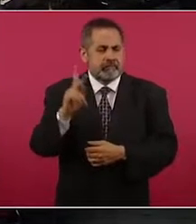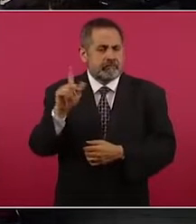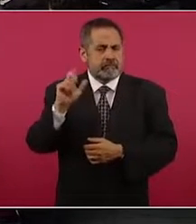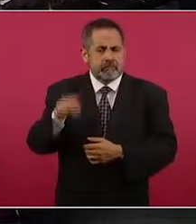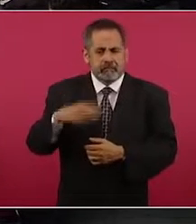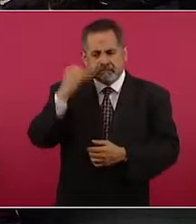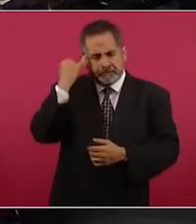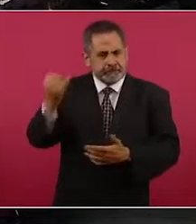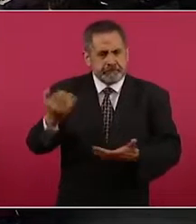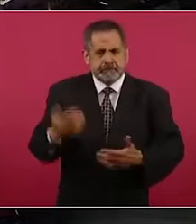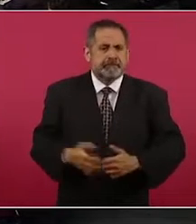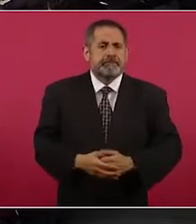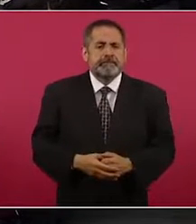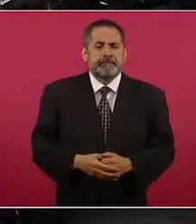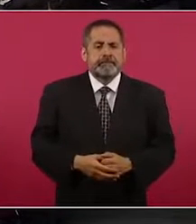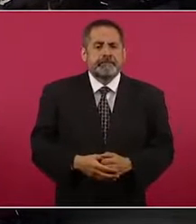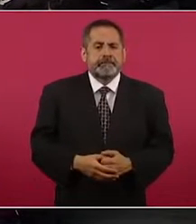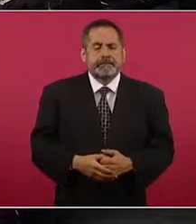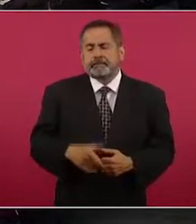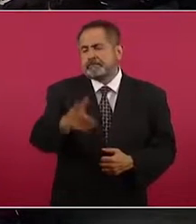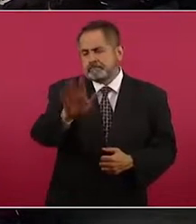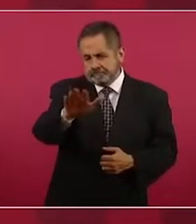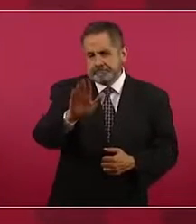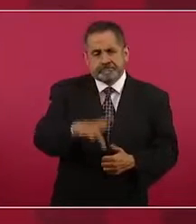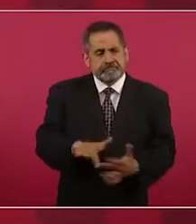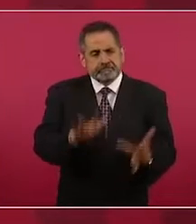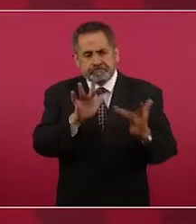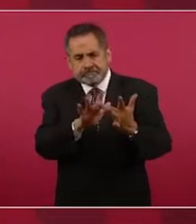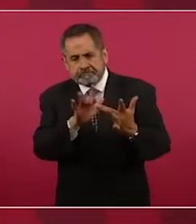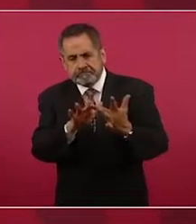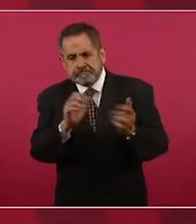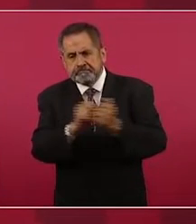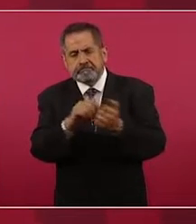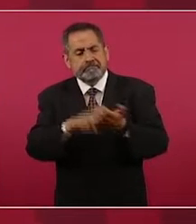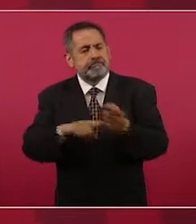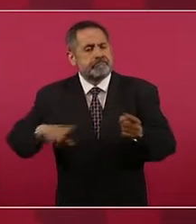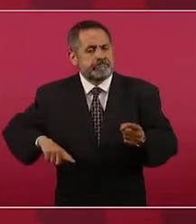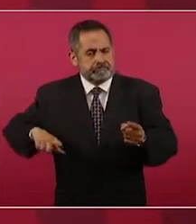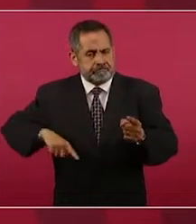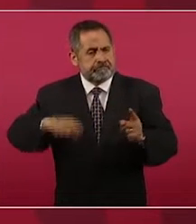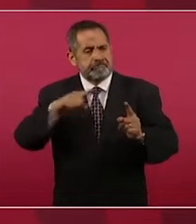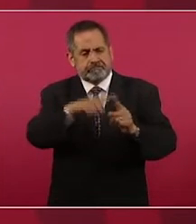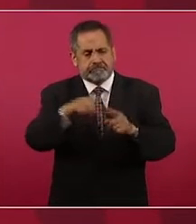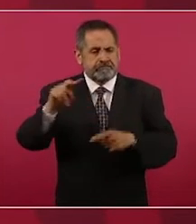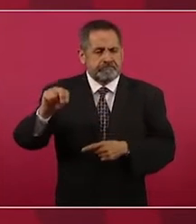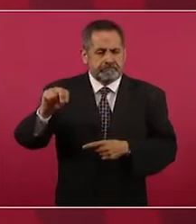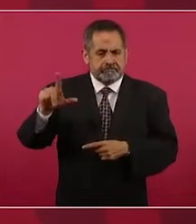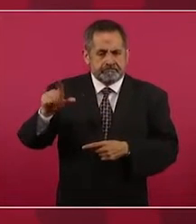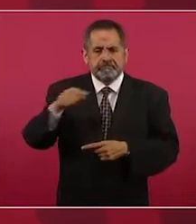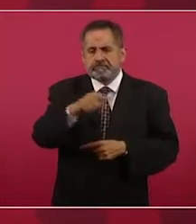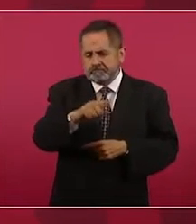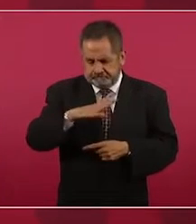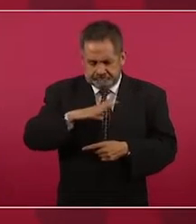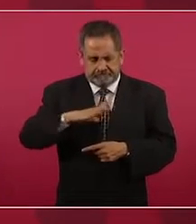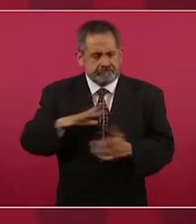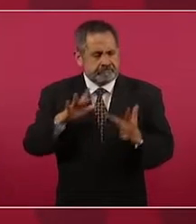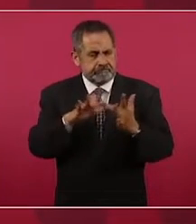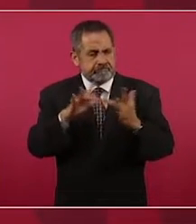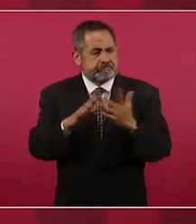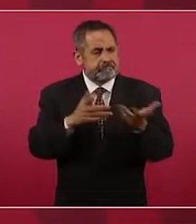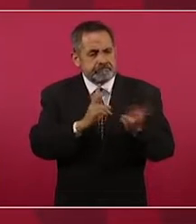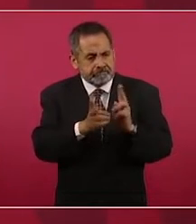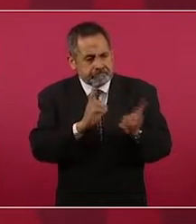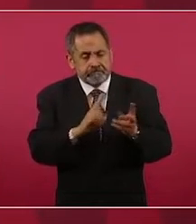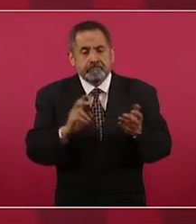Bueno, se tiene comunicación con el gobierno de Nuevo León y se ha